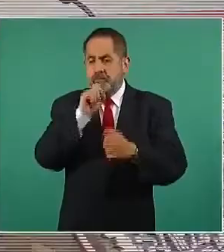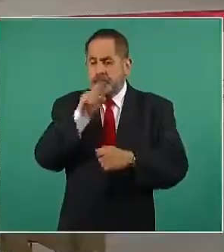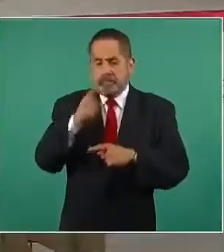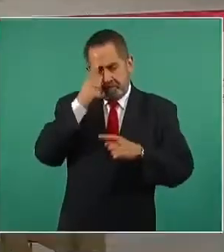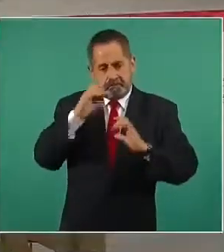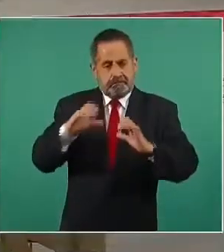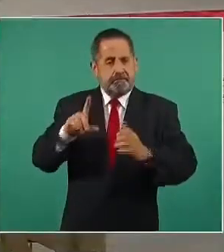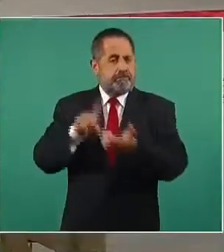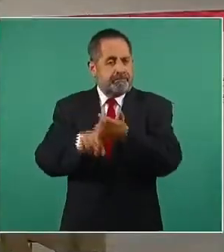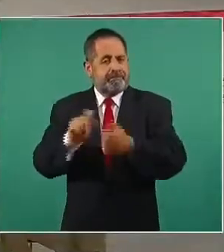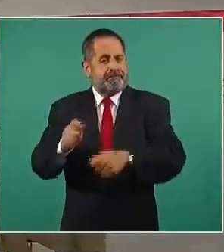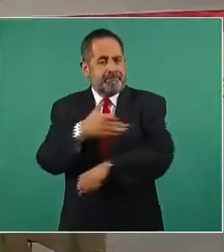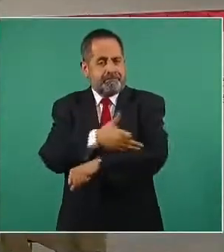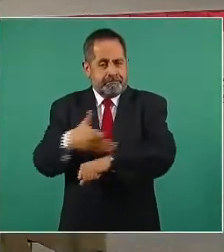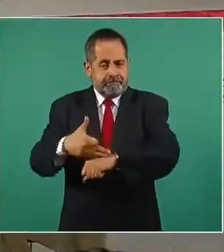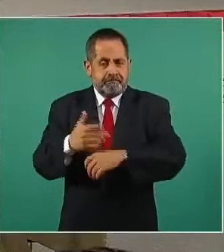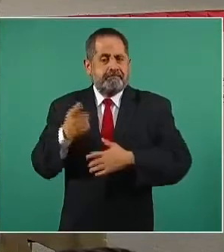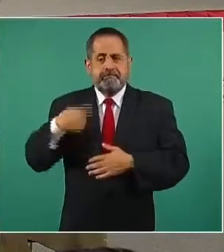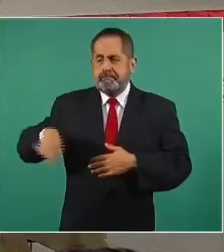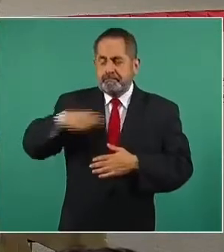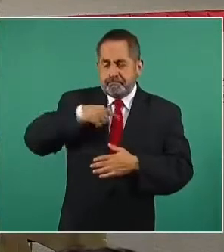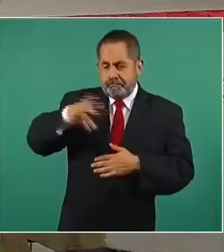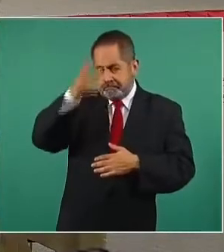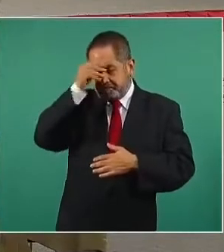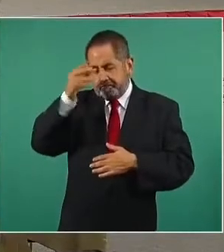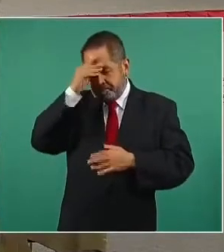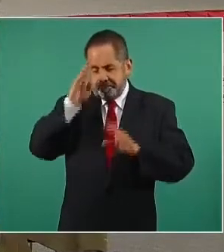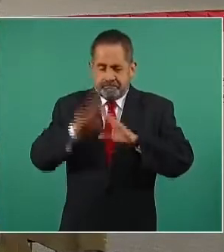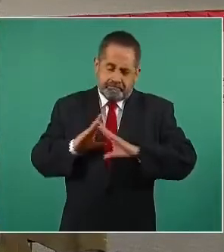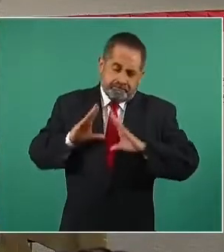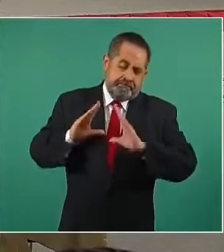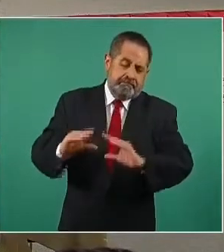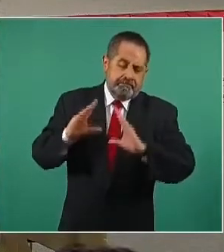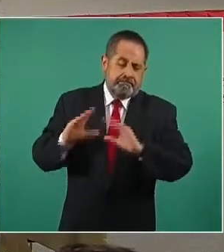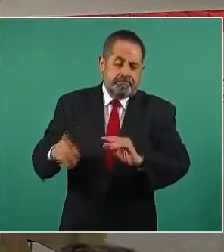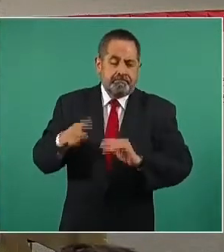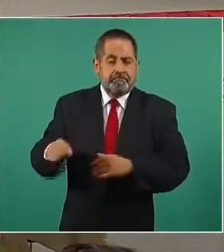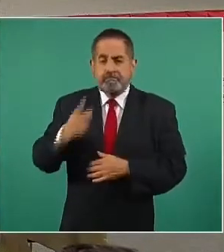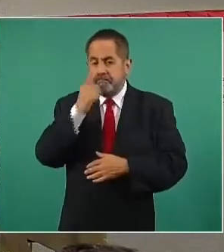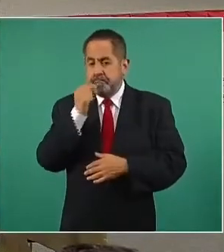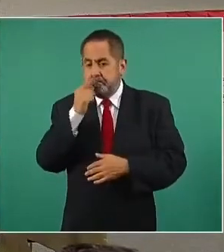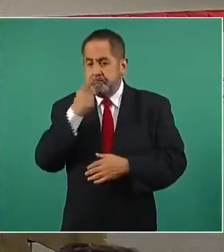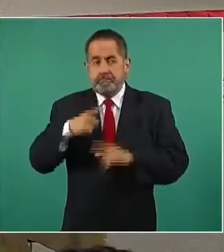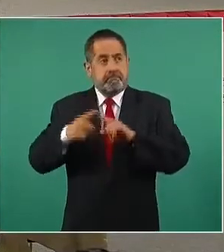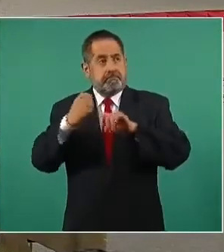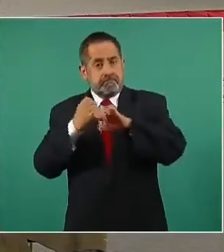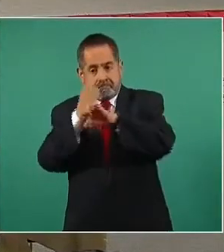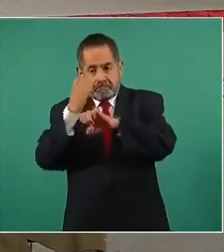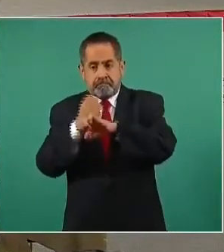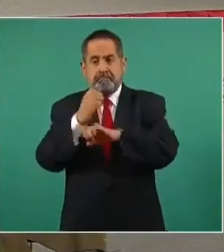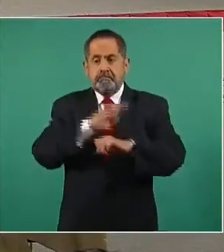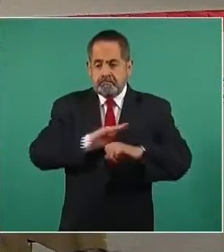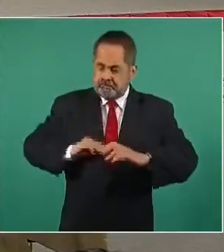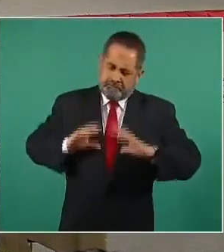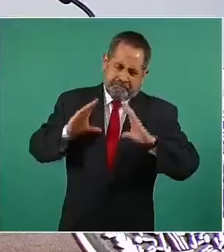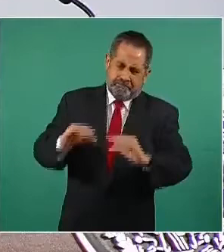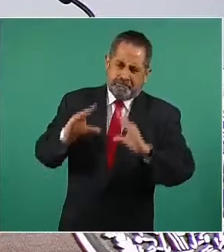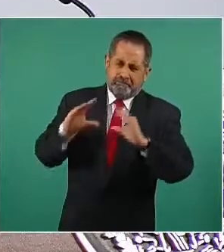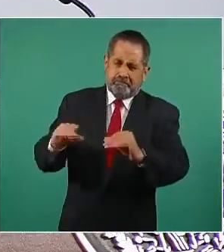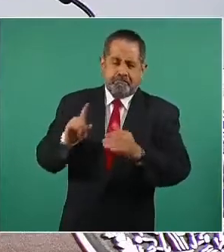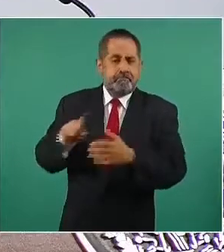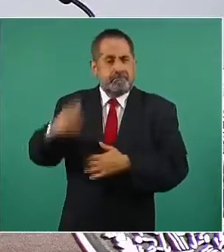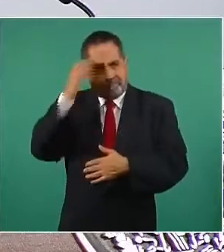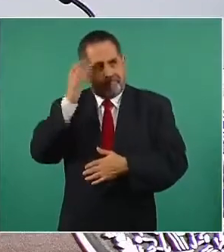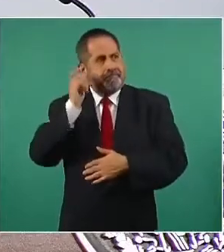que nos permite la profesionalización y capacitación de policías estatales y municipales en materia de